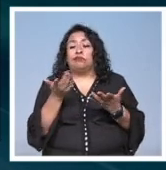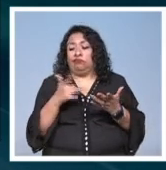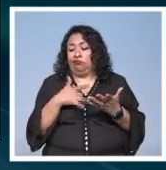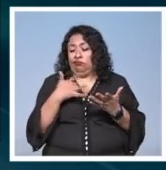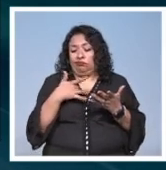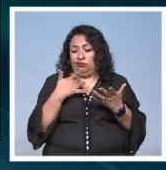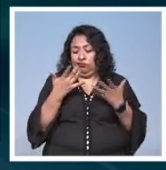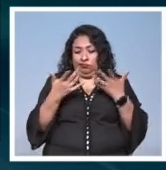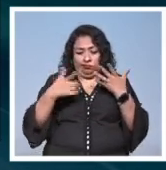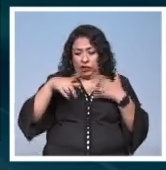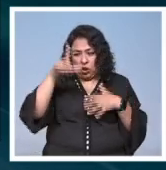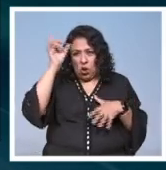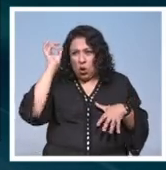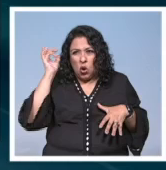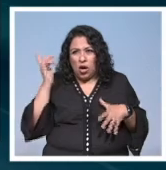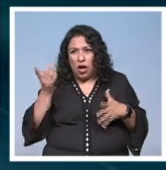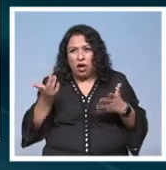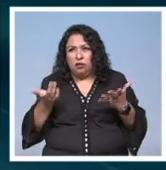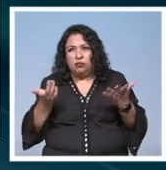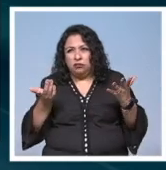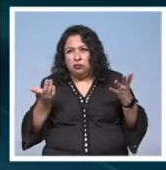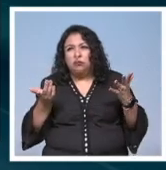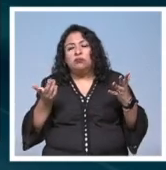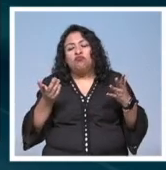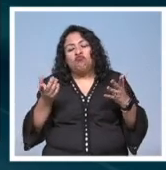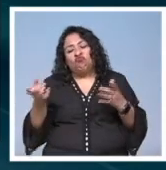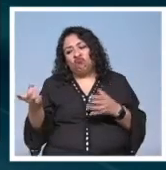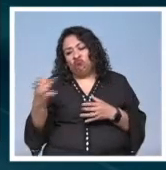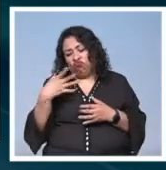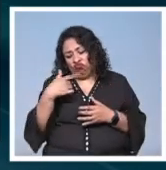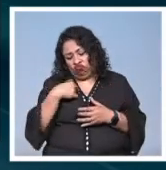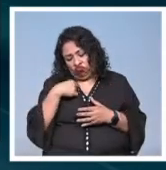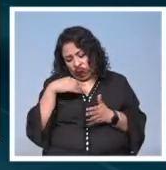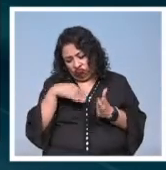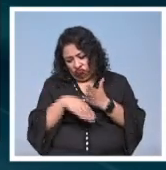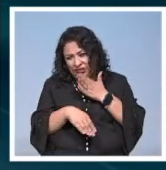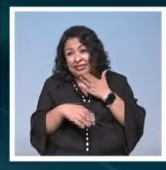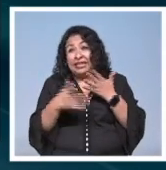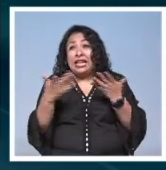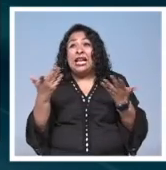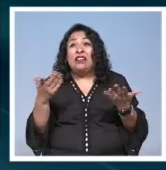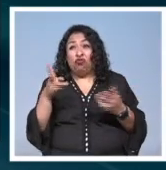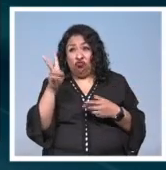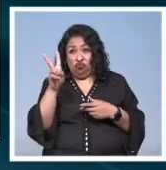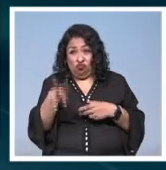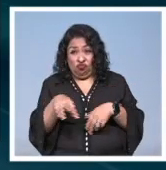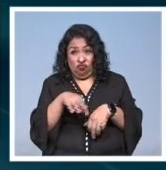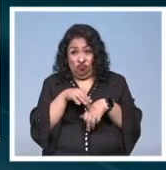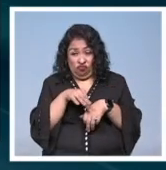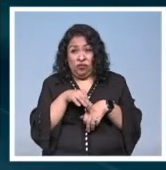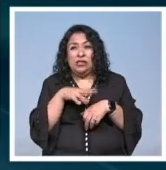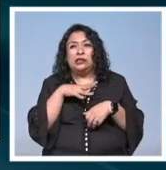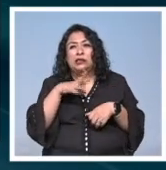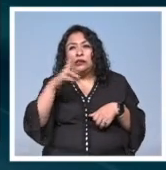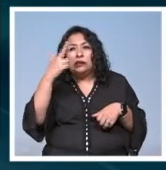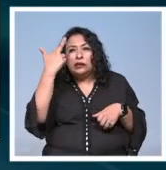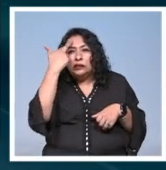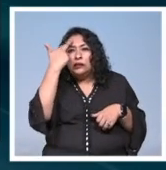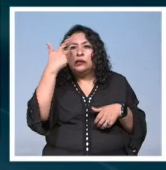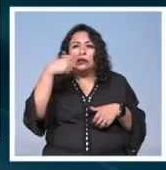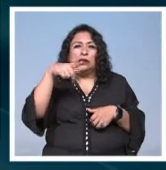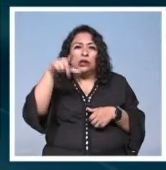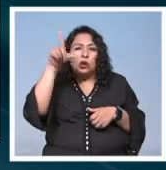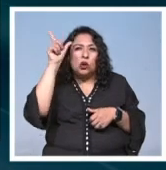enloquecida y derrotada en donde lo real los recuerdos la